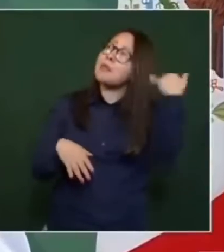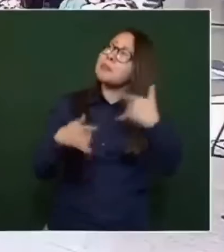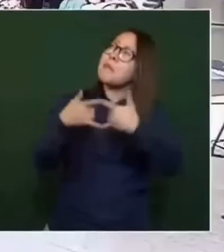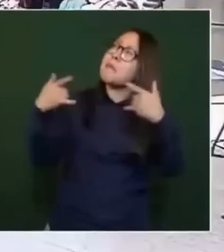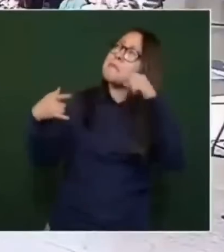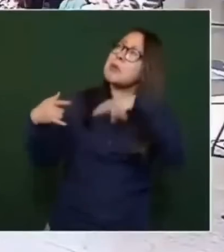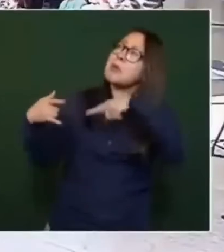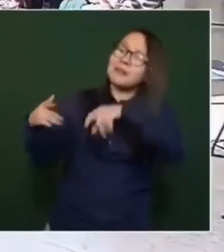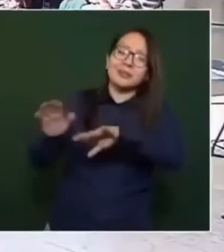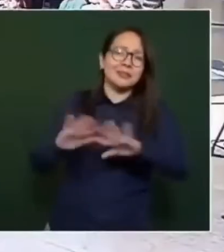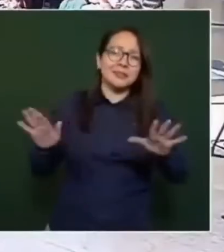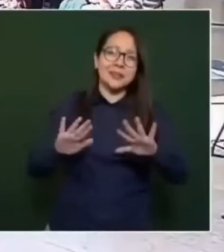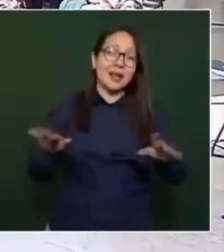Gracias, presidente. Ya vámonos a desayunar. Gracias. Gracias. Gracias. Gracias.